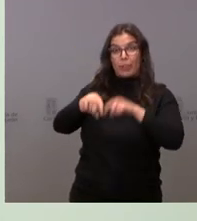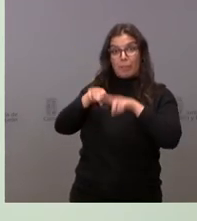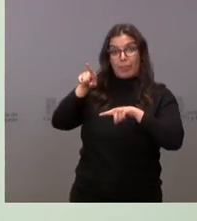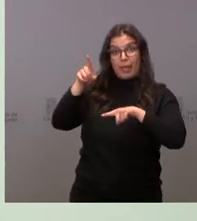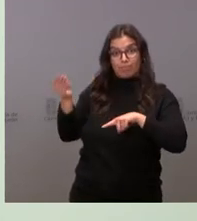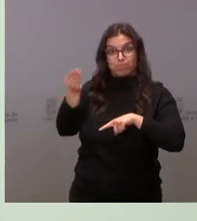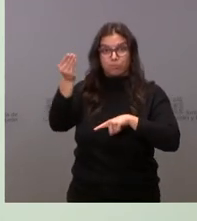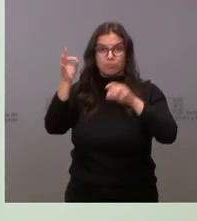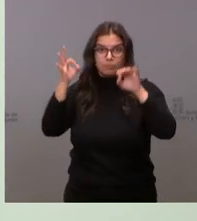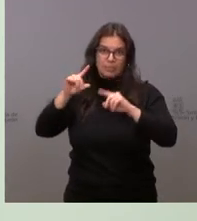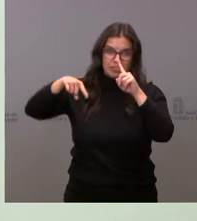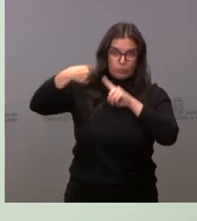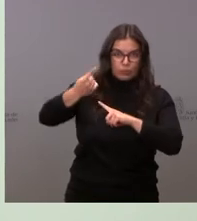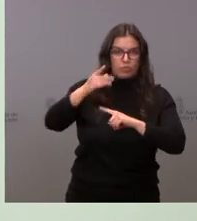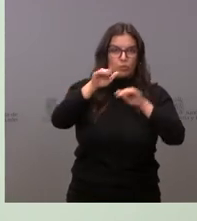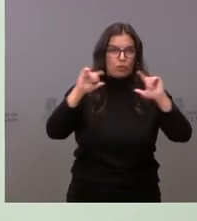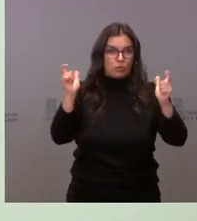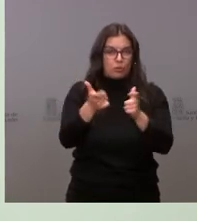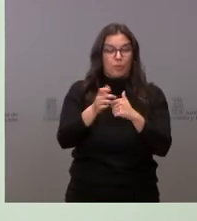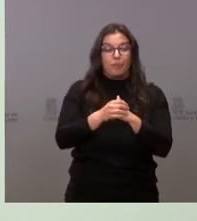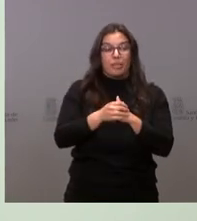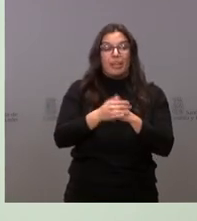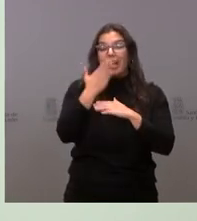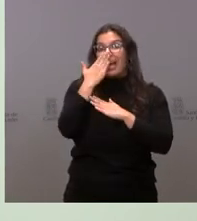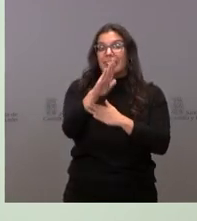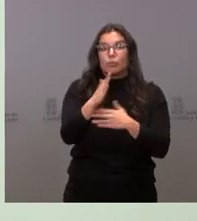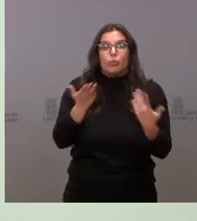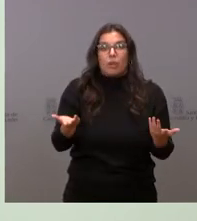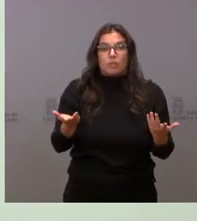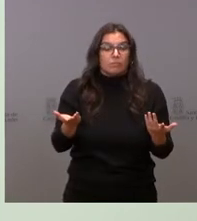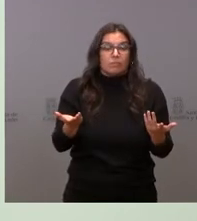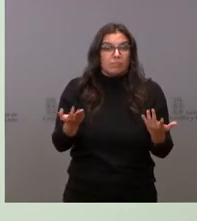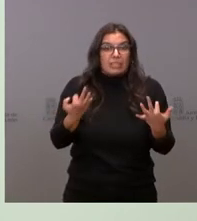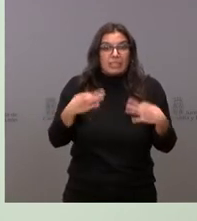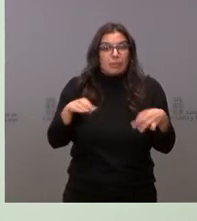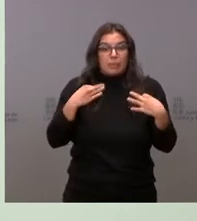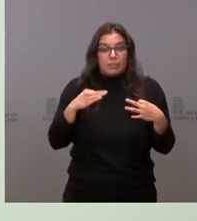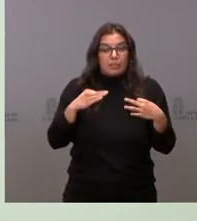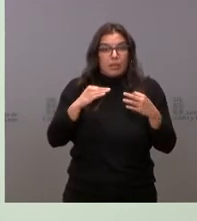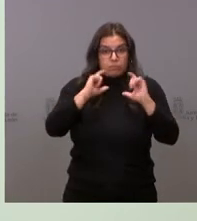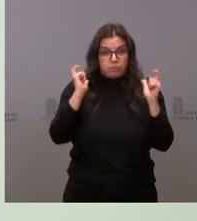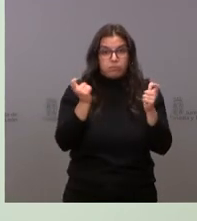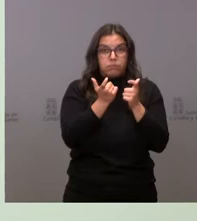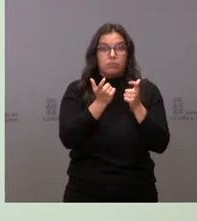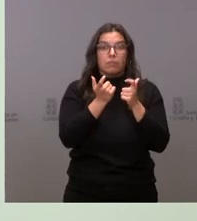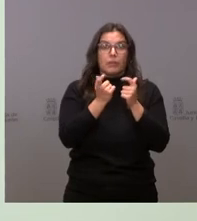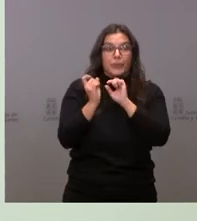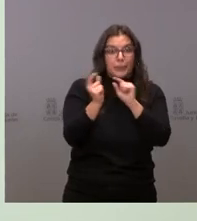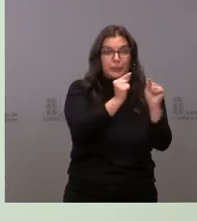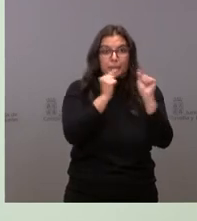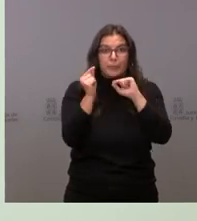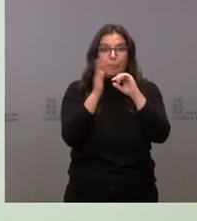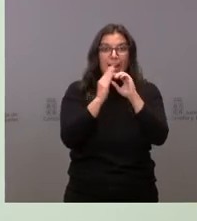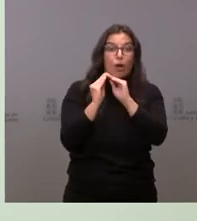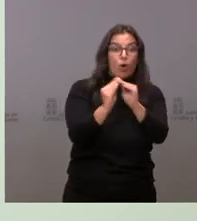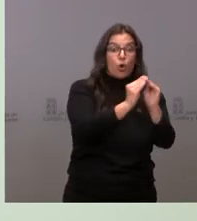Y la actitud es simplemente poner en común una posición de